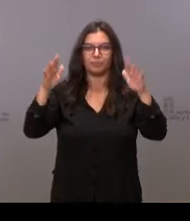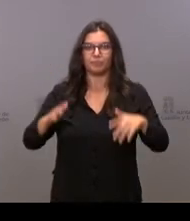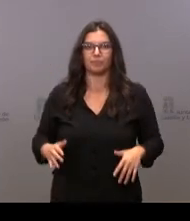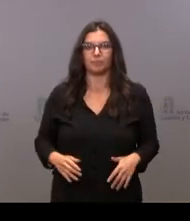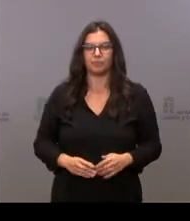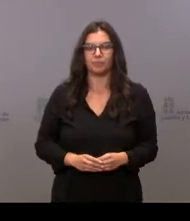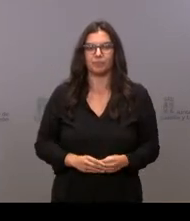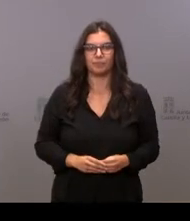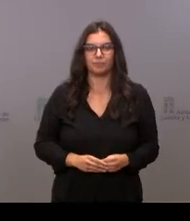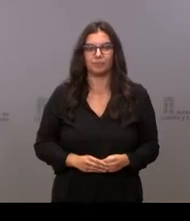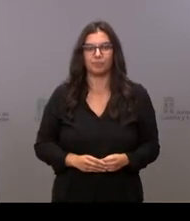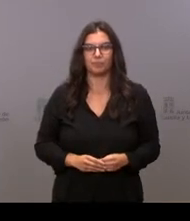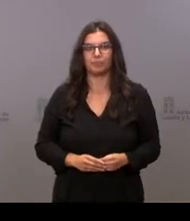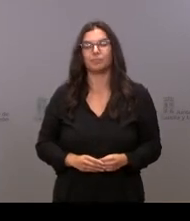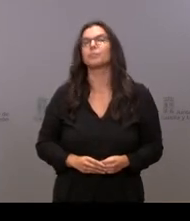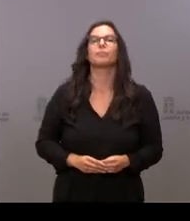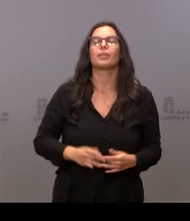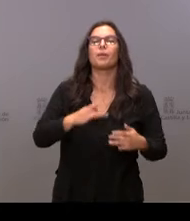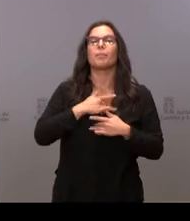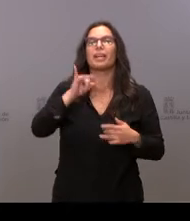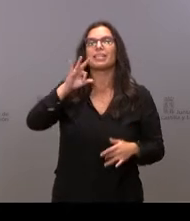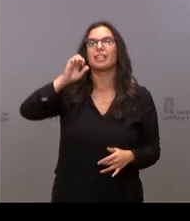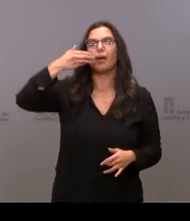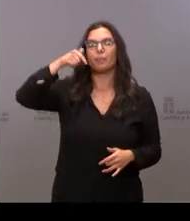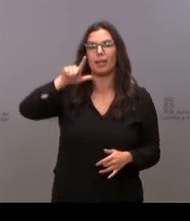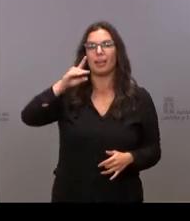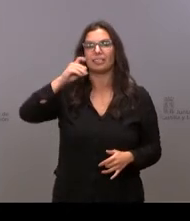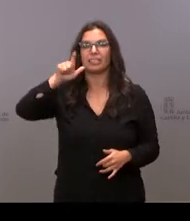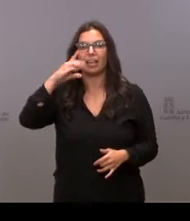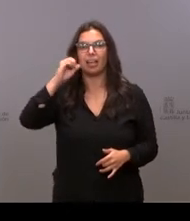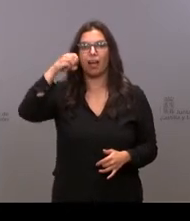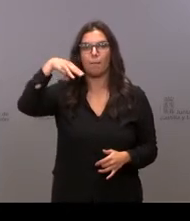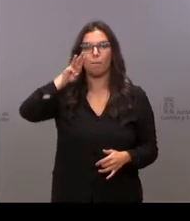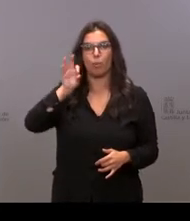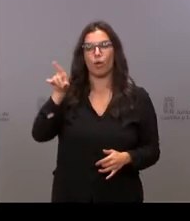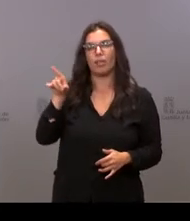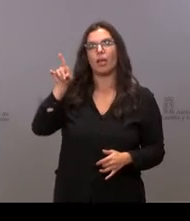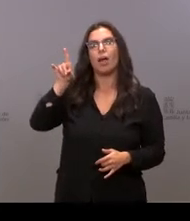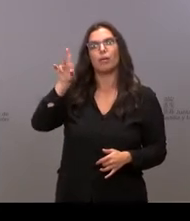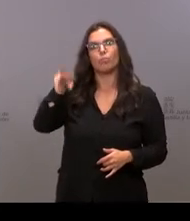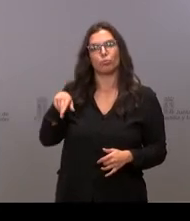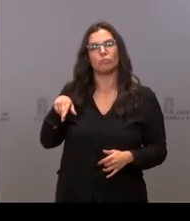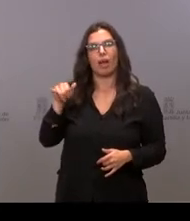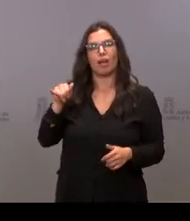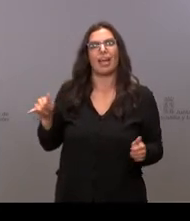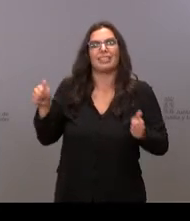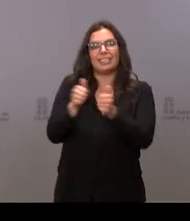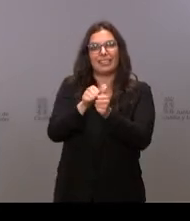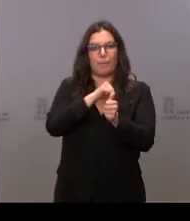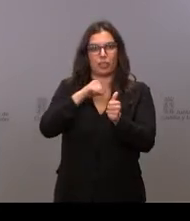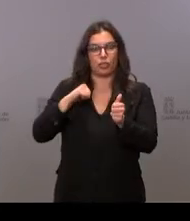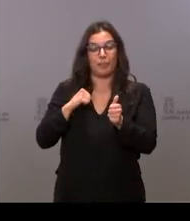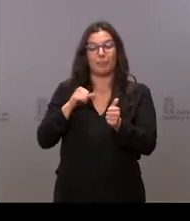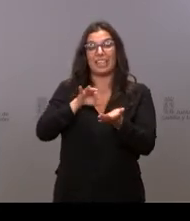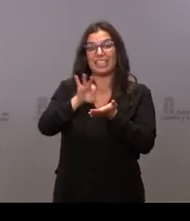María Isabel del Campo Cartón es nuestra siguiente protagonista. María Isabel cuenta con asistente personal. La finalidad del